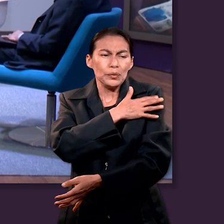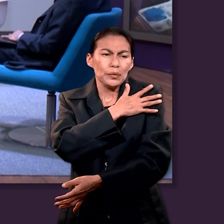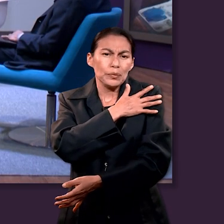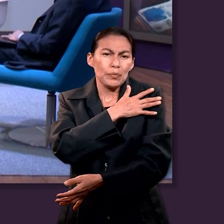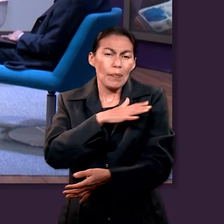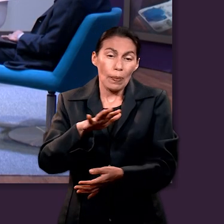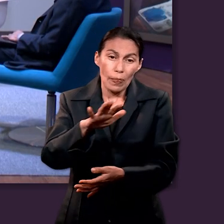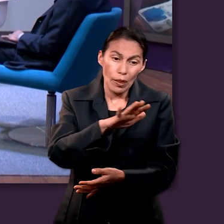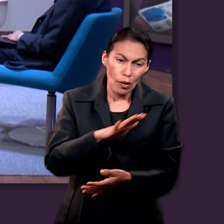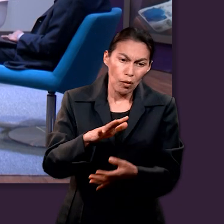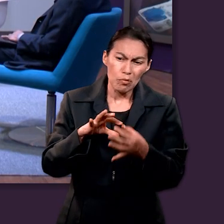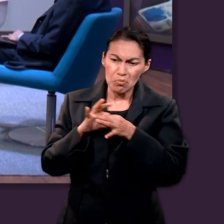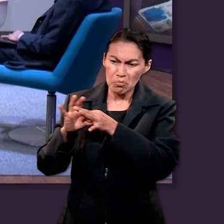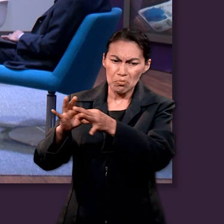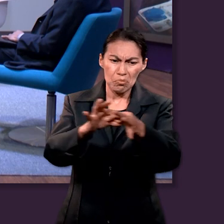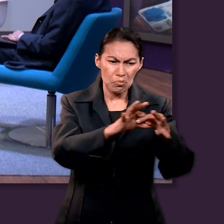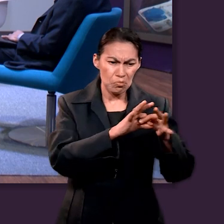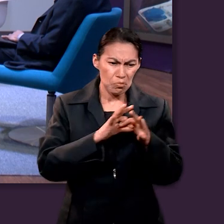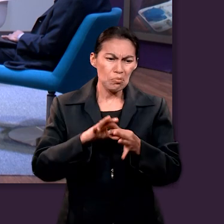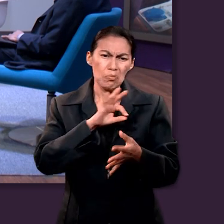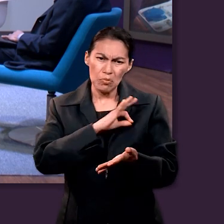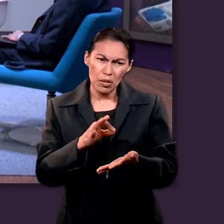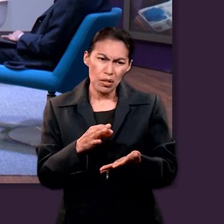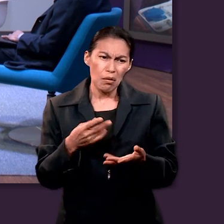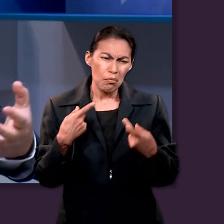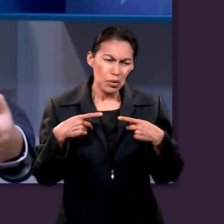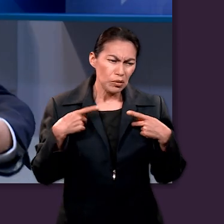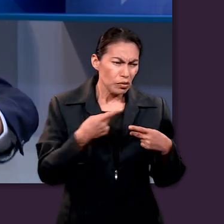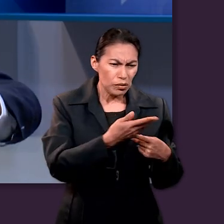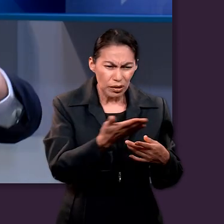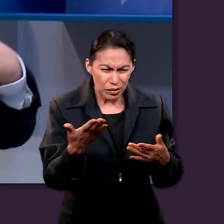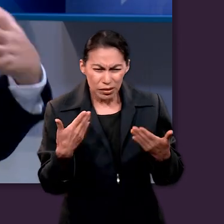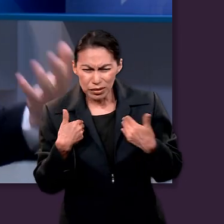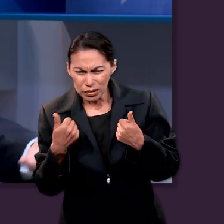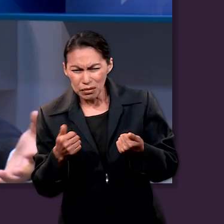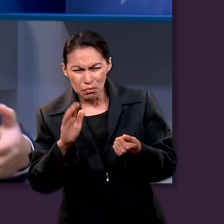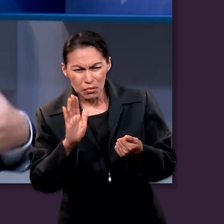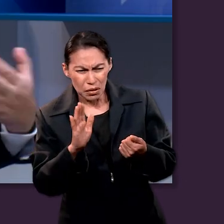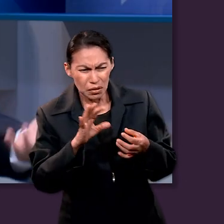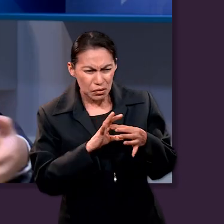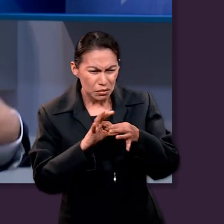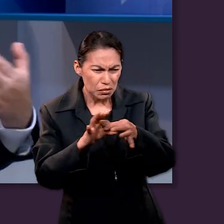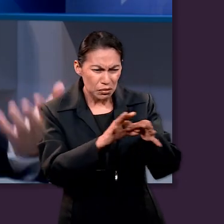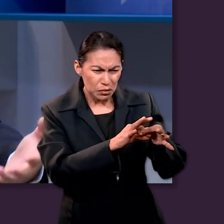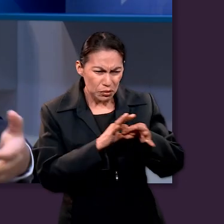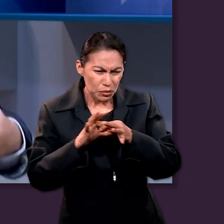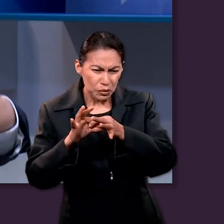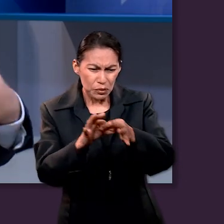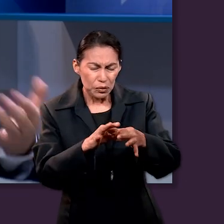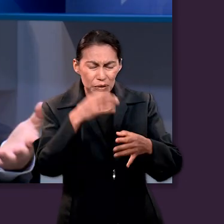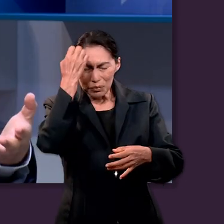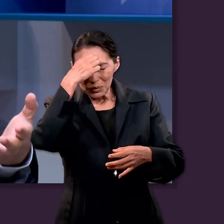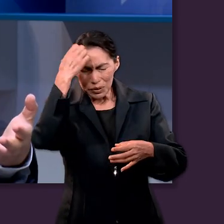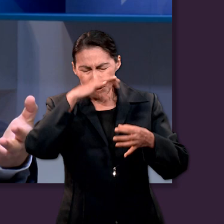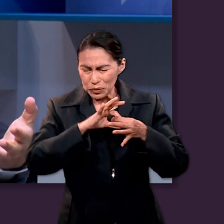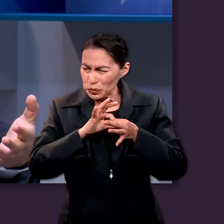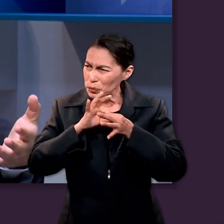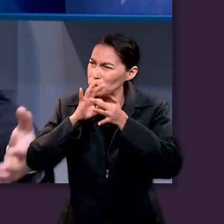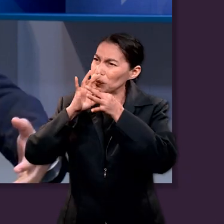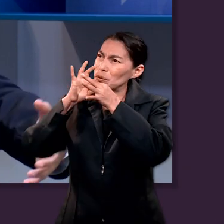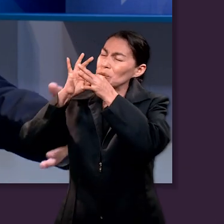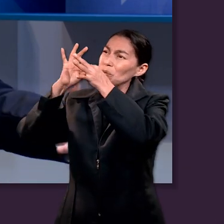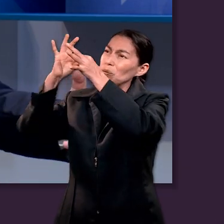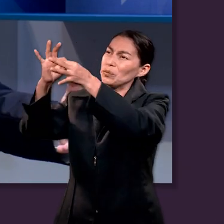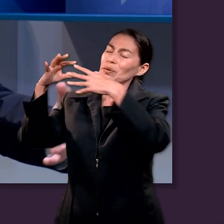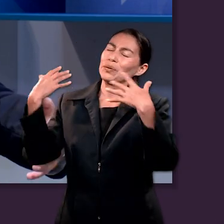pueden potenciar sus efectos y fomentar la fraternidad, ¿no? Identificarte con tu iglesia, con tu comunidad y tener